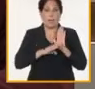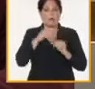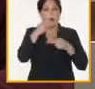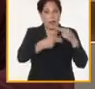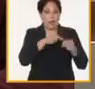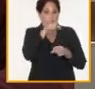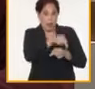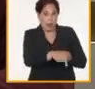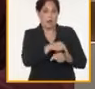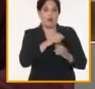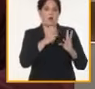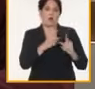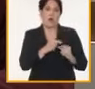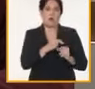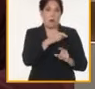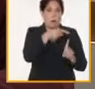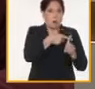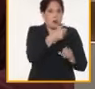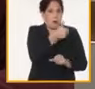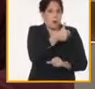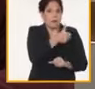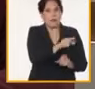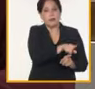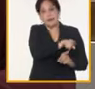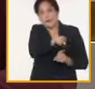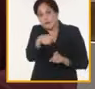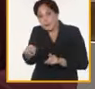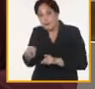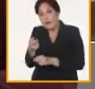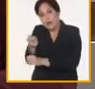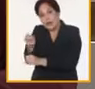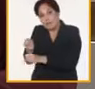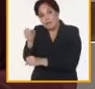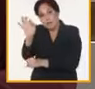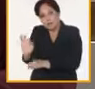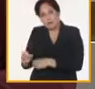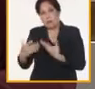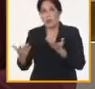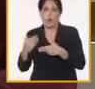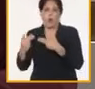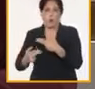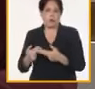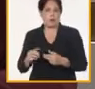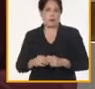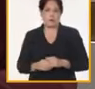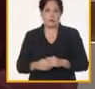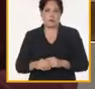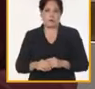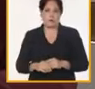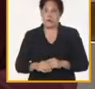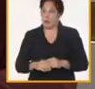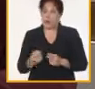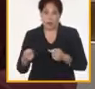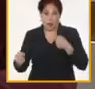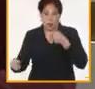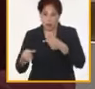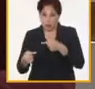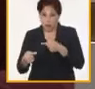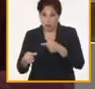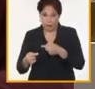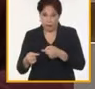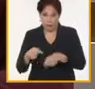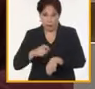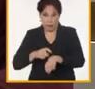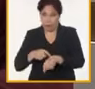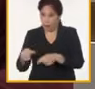utilizando y hay que lograr de hecho que eso suceda en el menor tiempo posible fíjense